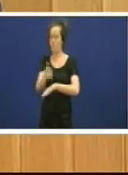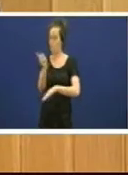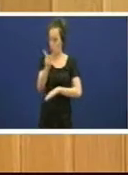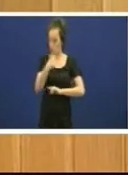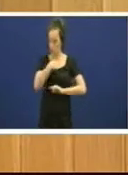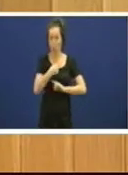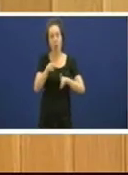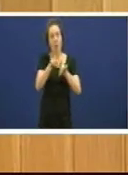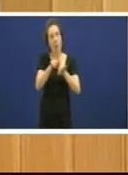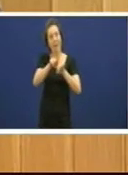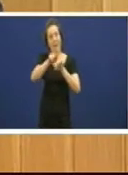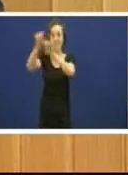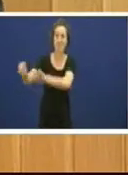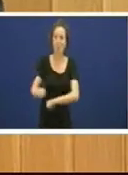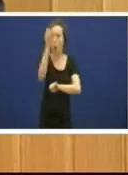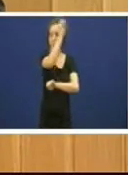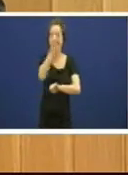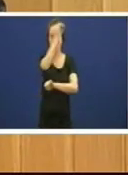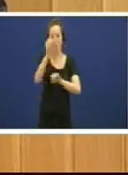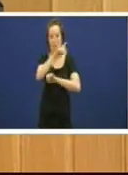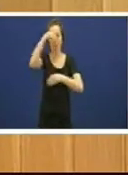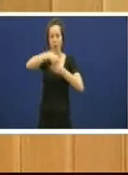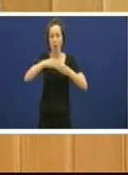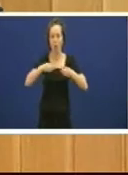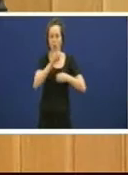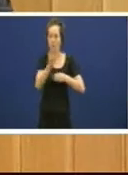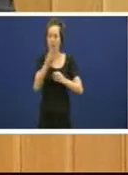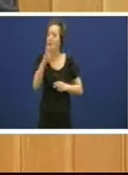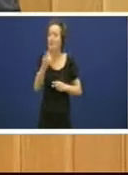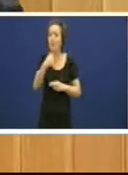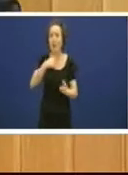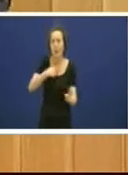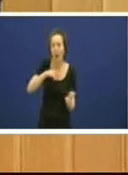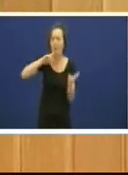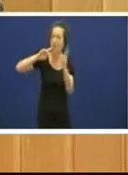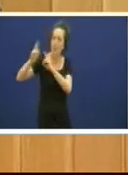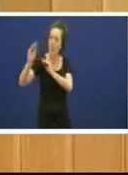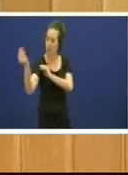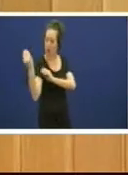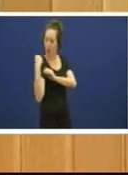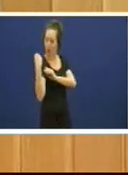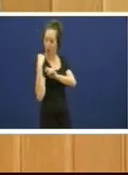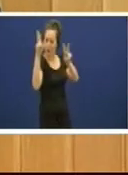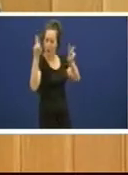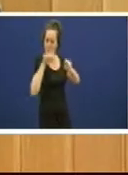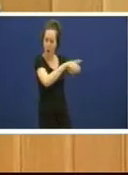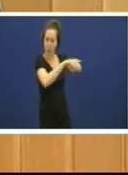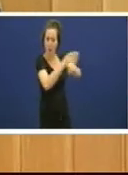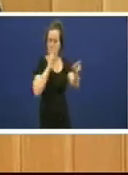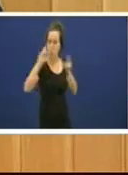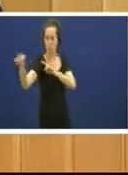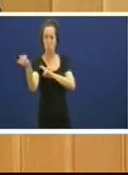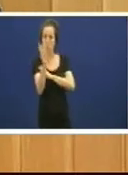determinadas materias Por tanto eu non vou a contestar as preguntas en relación co que se inquire o goberno porque non